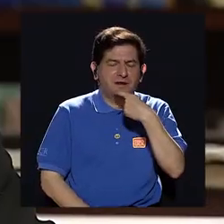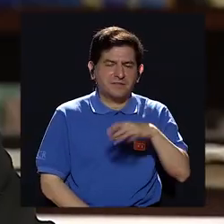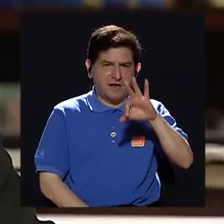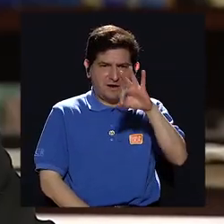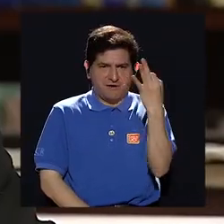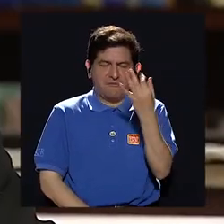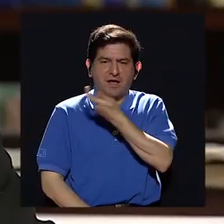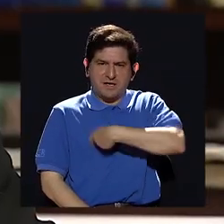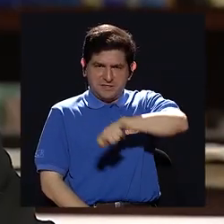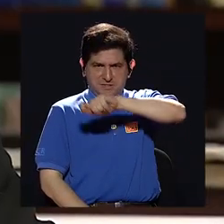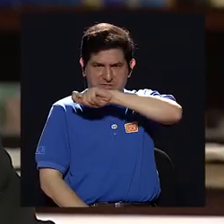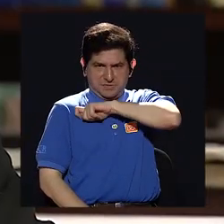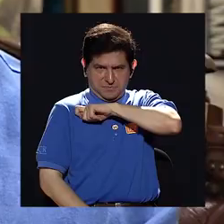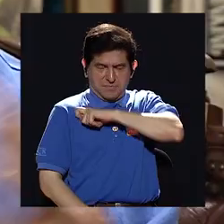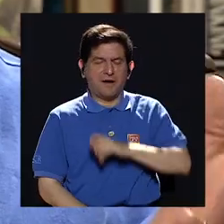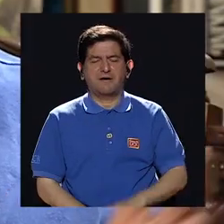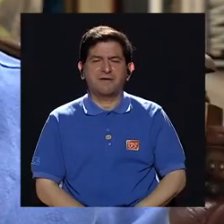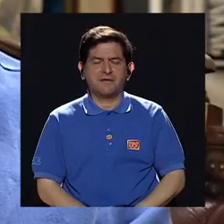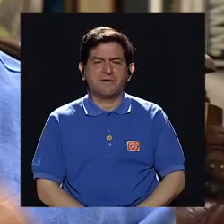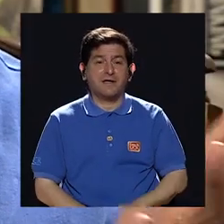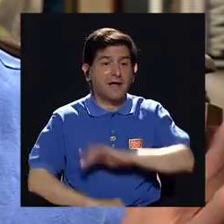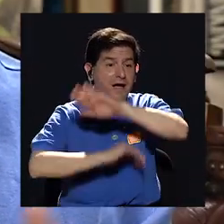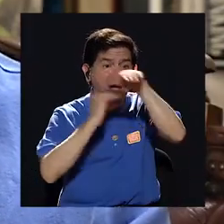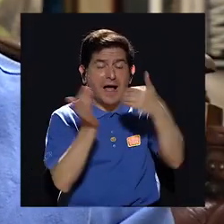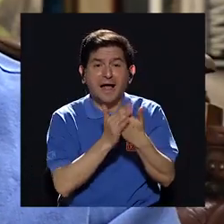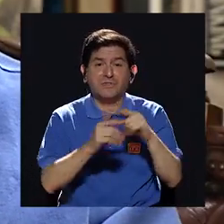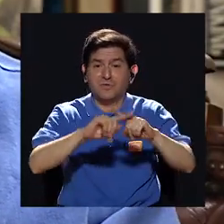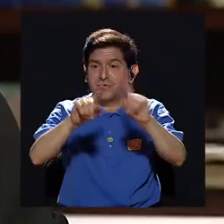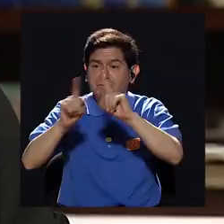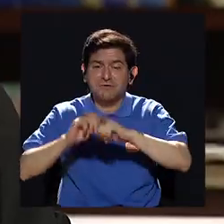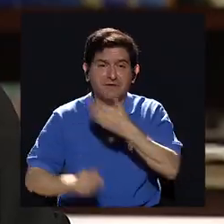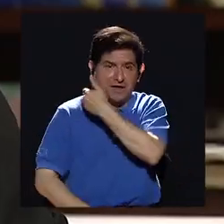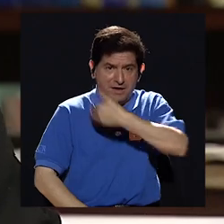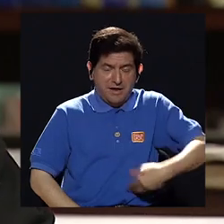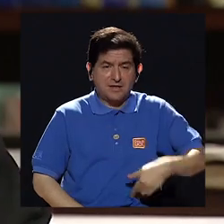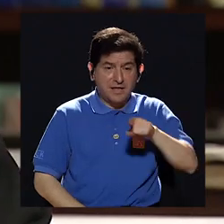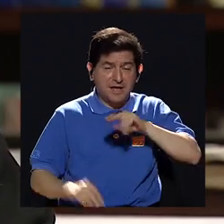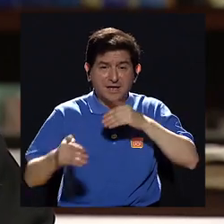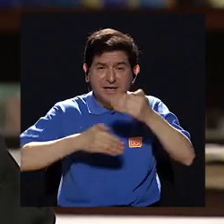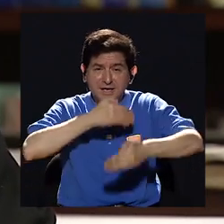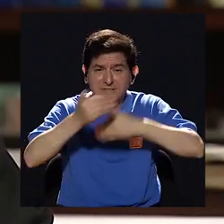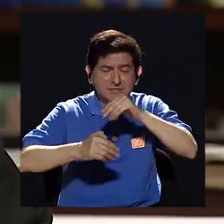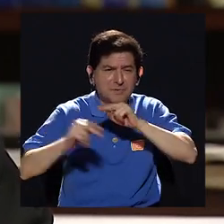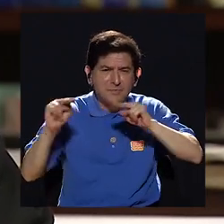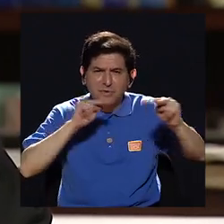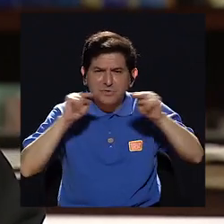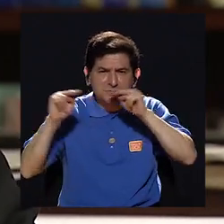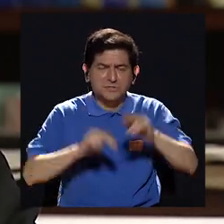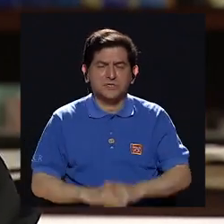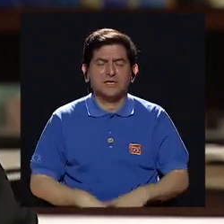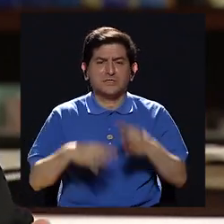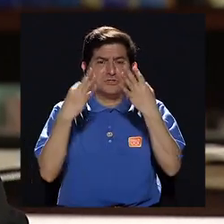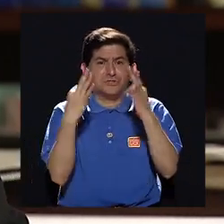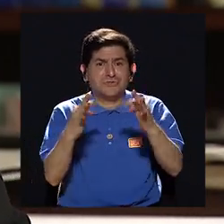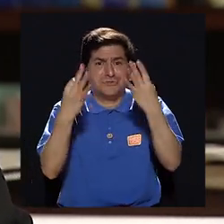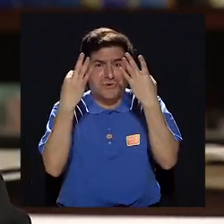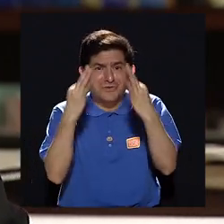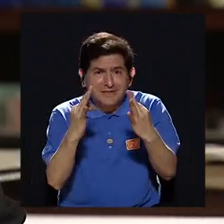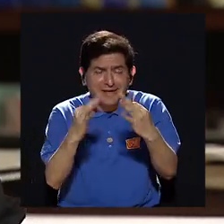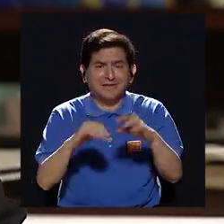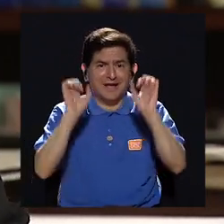a Felipe González absolutamente a todo el mundo era un proceso de lobby y de mucha diplomacia para lograr de algún